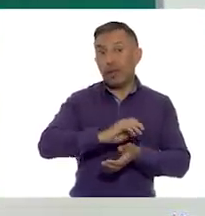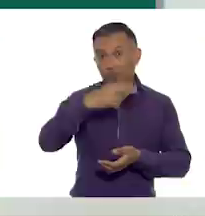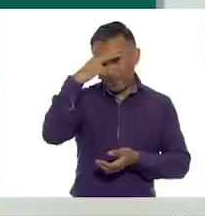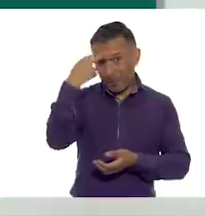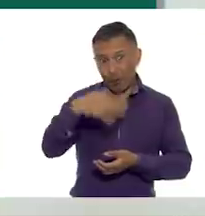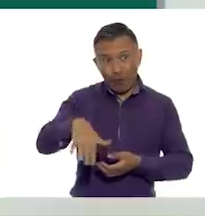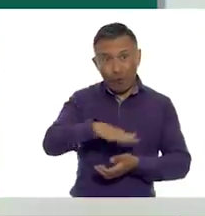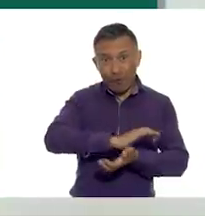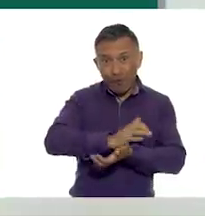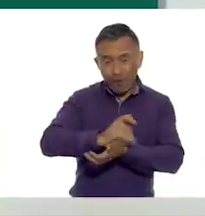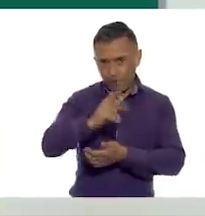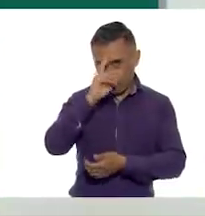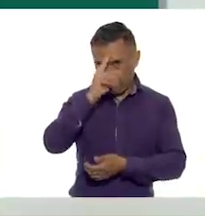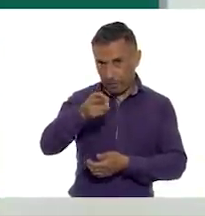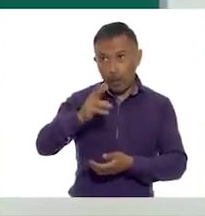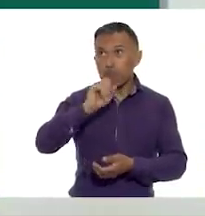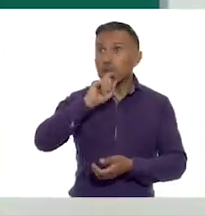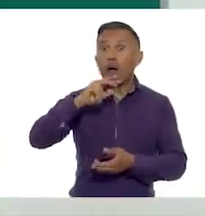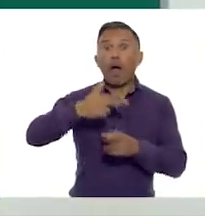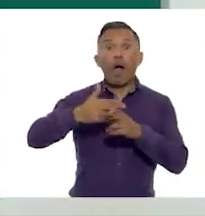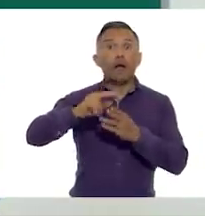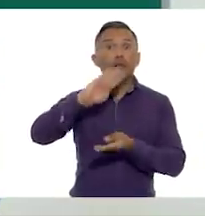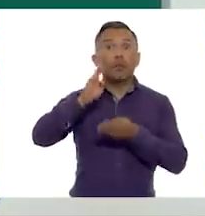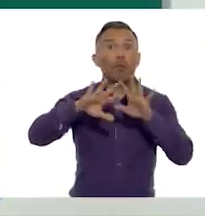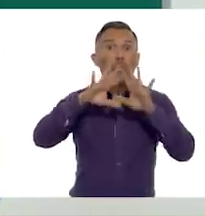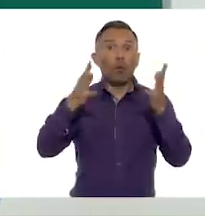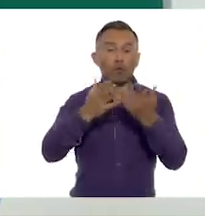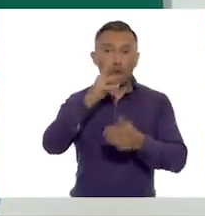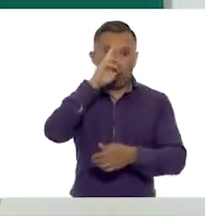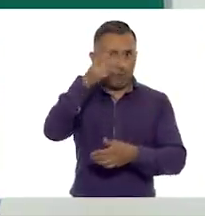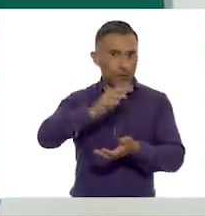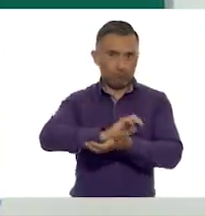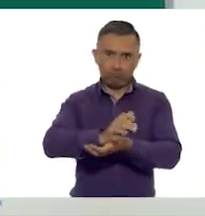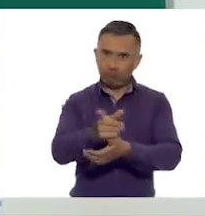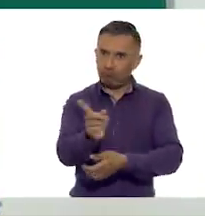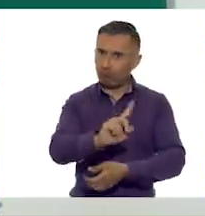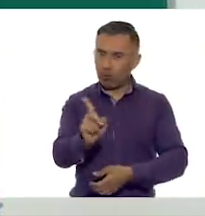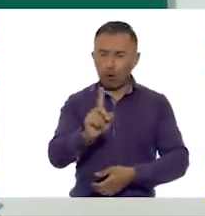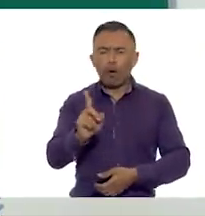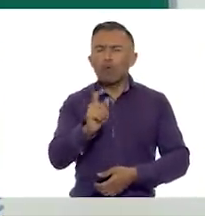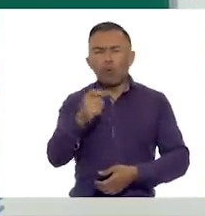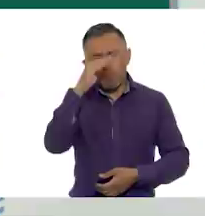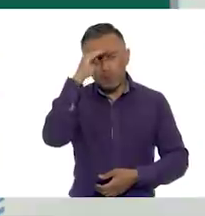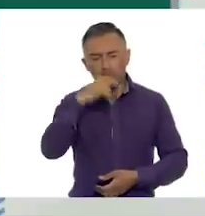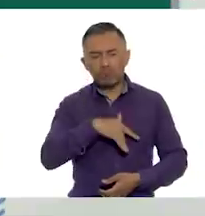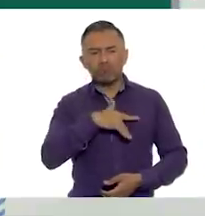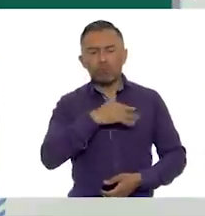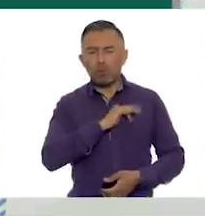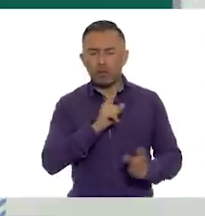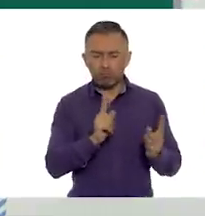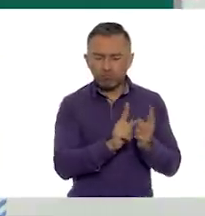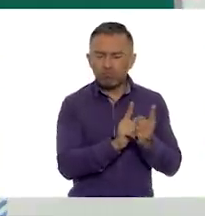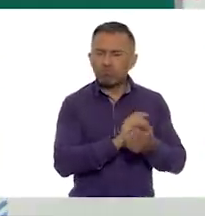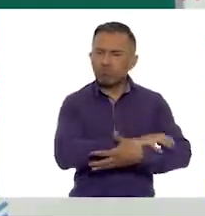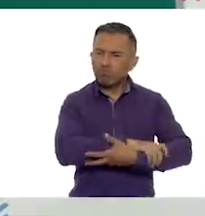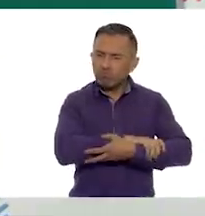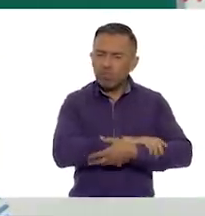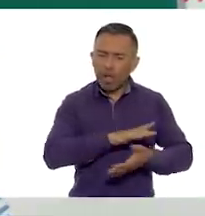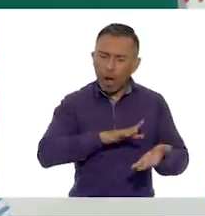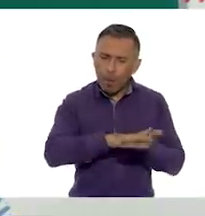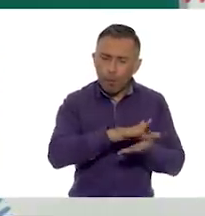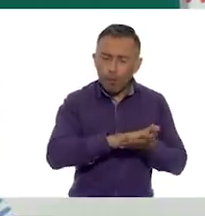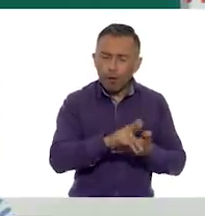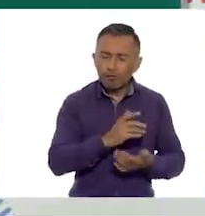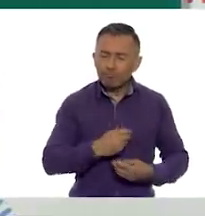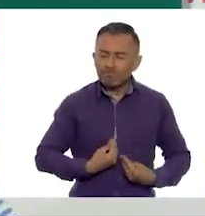ustedes piensan en ser solidarias y solidarias con ella? Seguramente la haría sentir con más fuerza y apoyo para actuar y